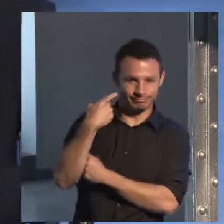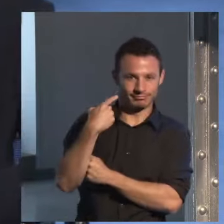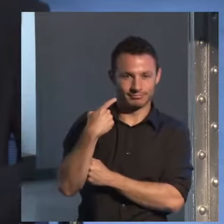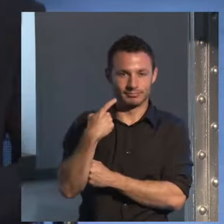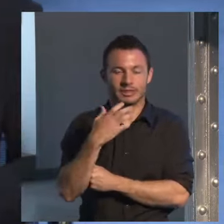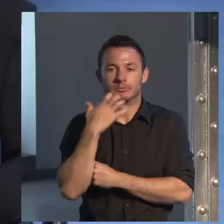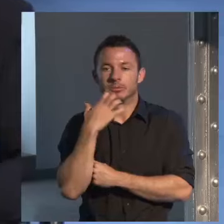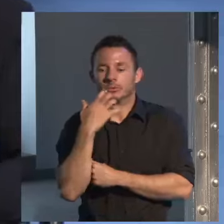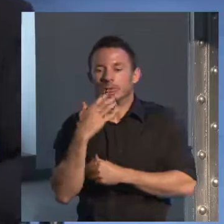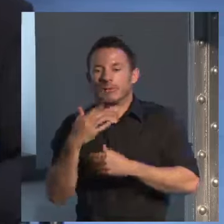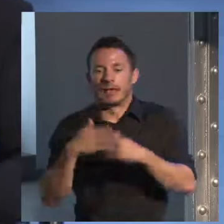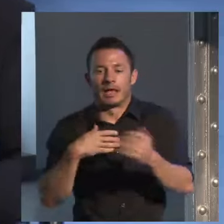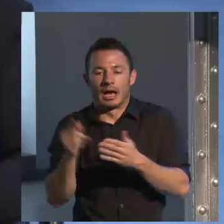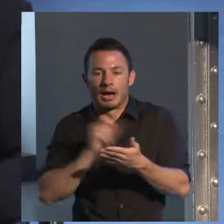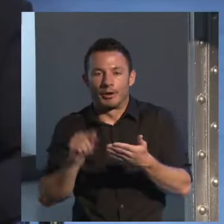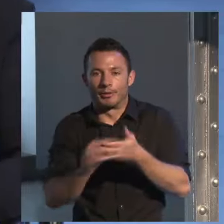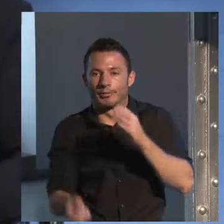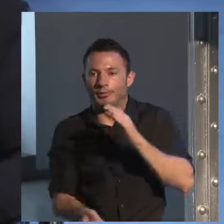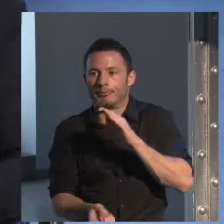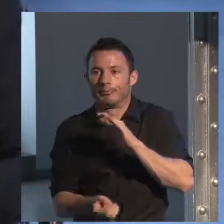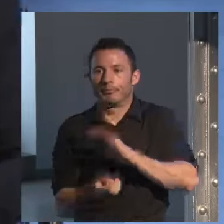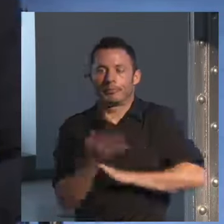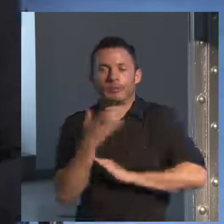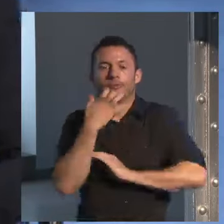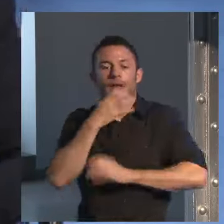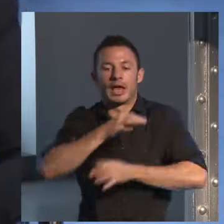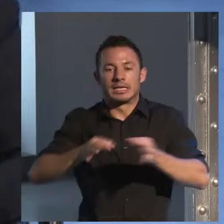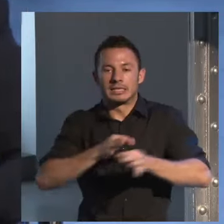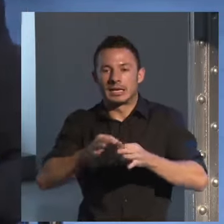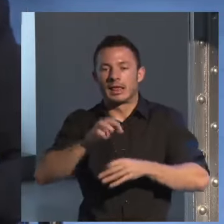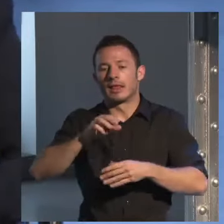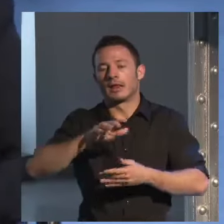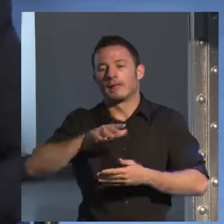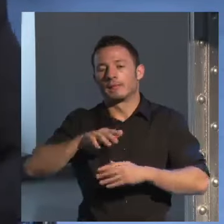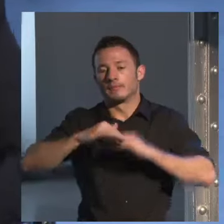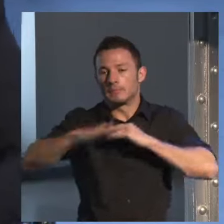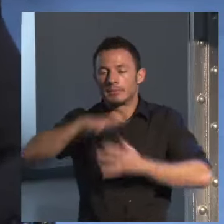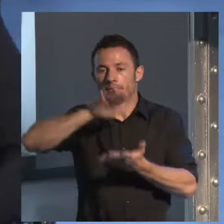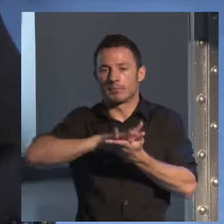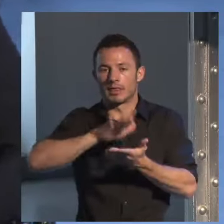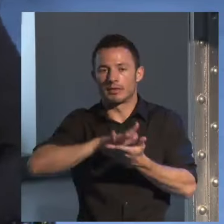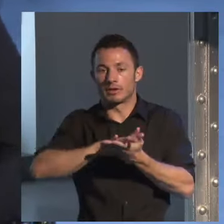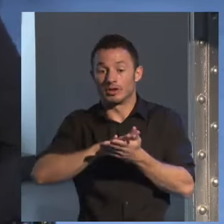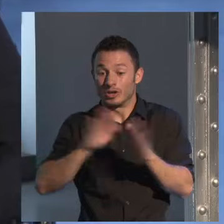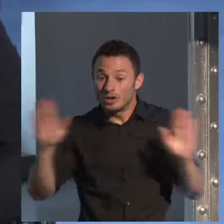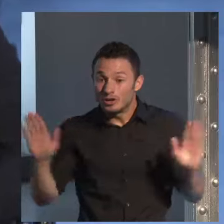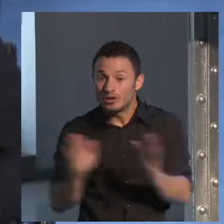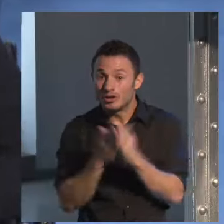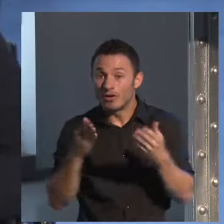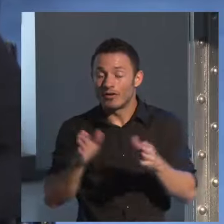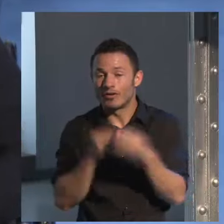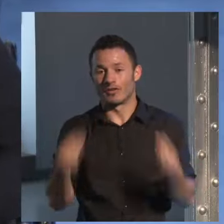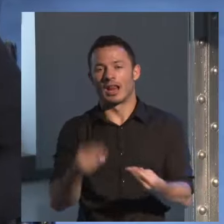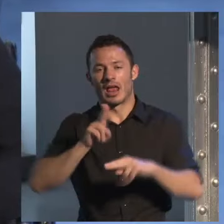surgido en una pequeña isla del Pacífico y haya escribido una novela negra, la conocen. Es un mundo, para mí,